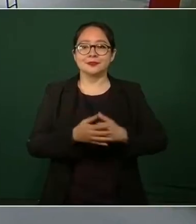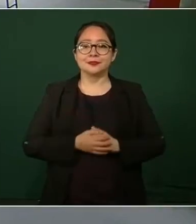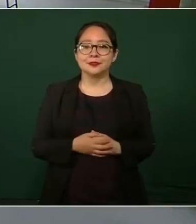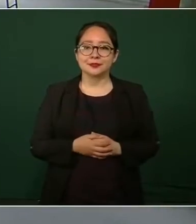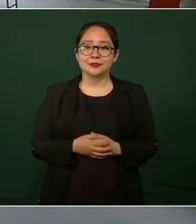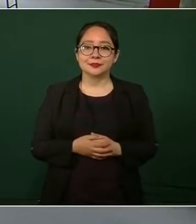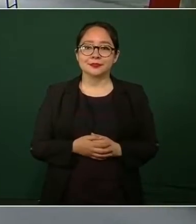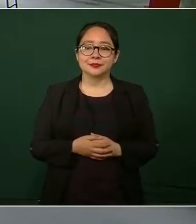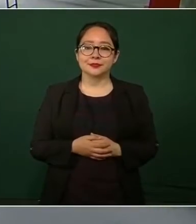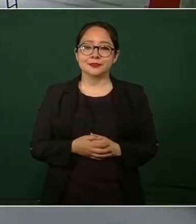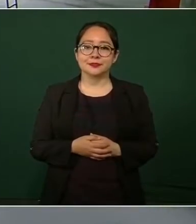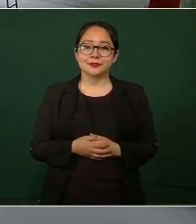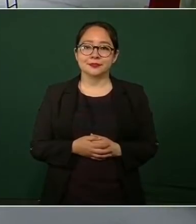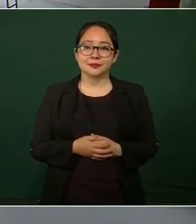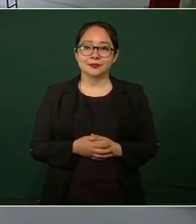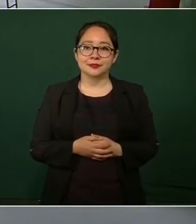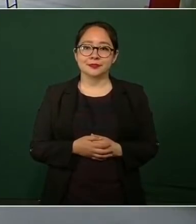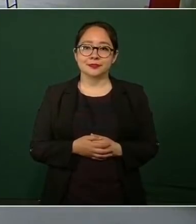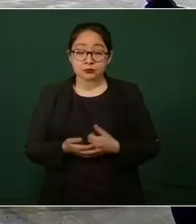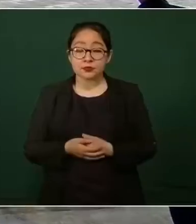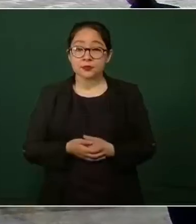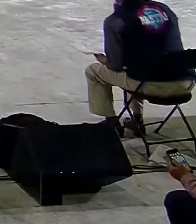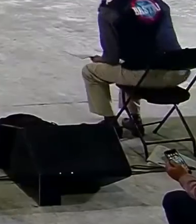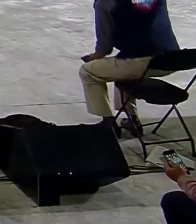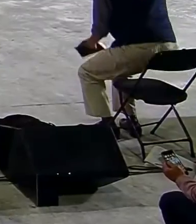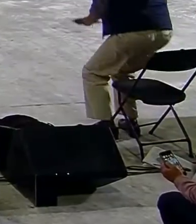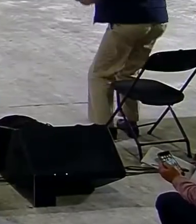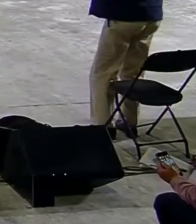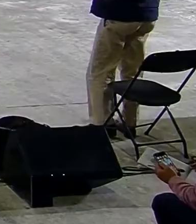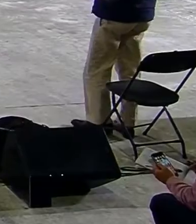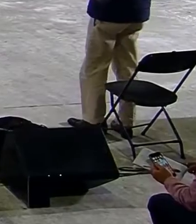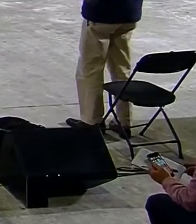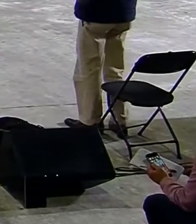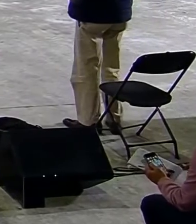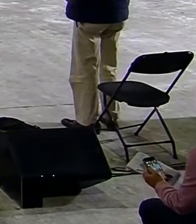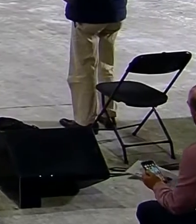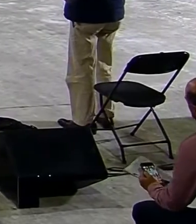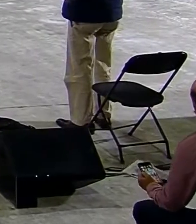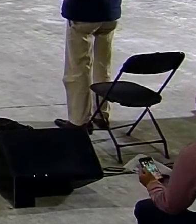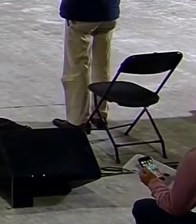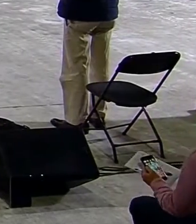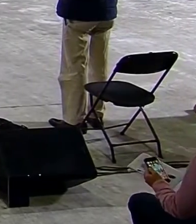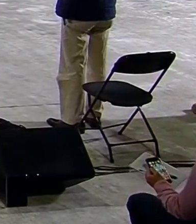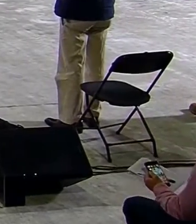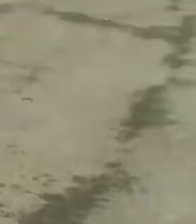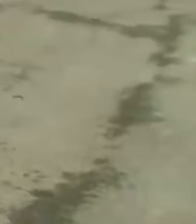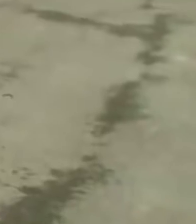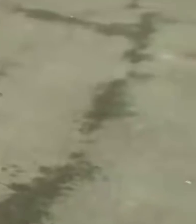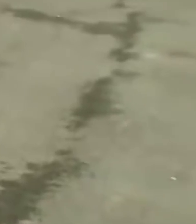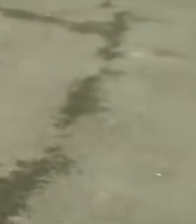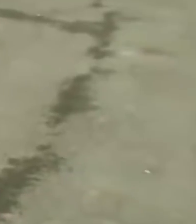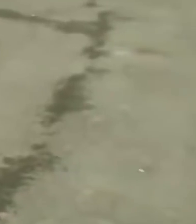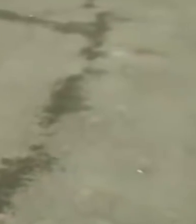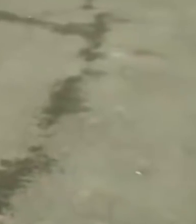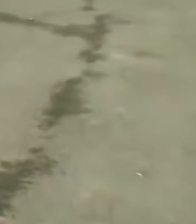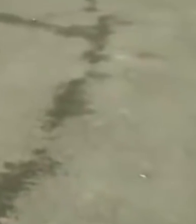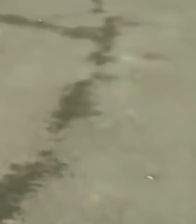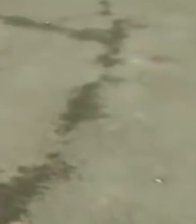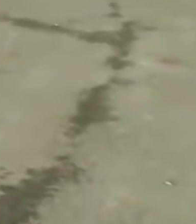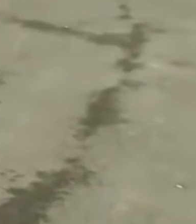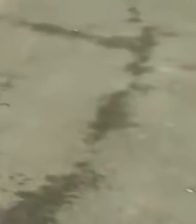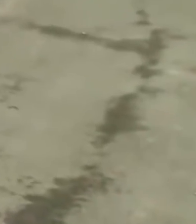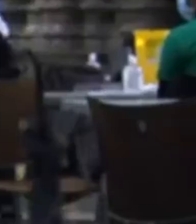funcionarios federales y estatales, López Obrador reiteró su agradecimiento al gobierno de Estados Unidos por el envío de las